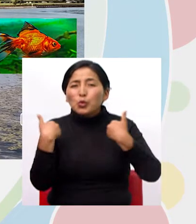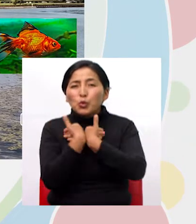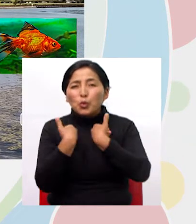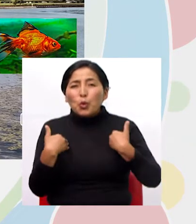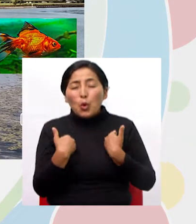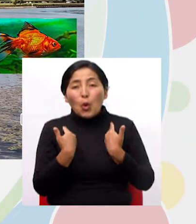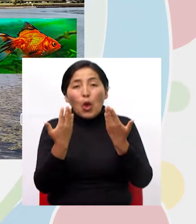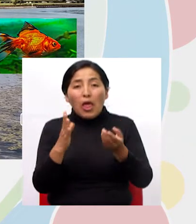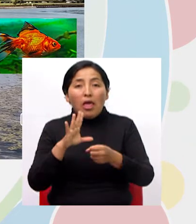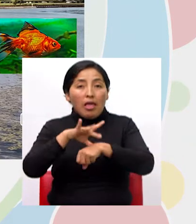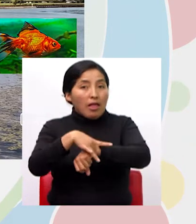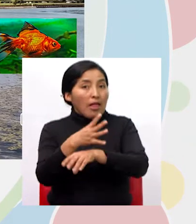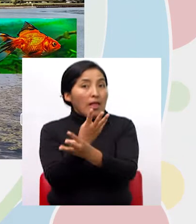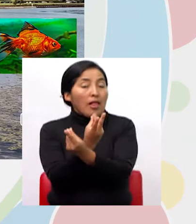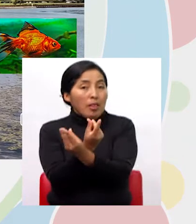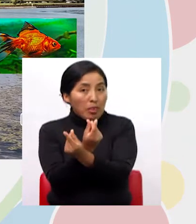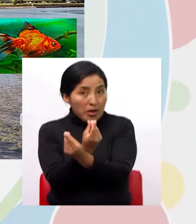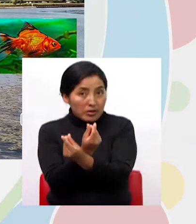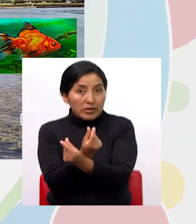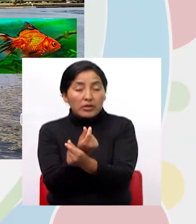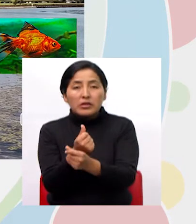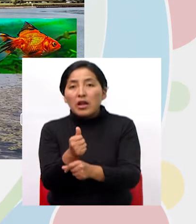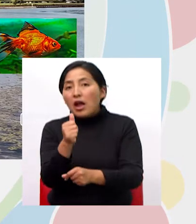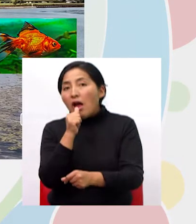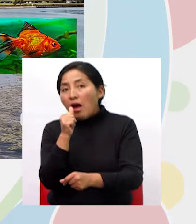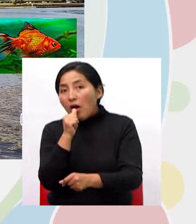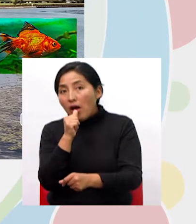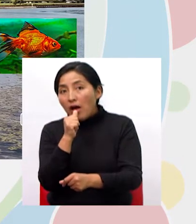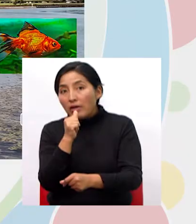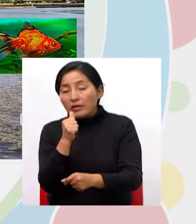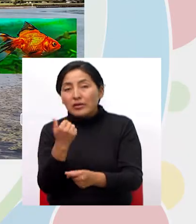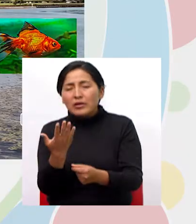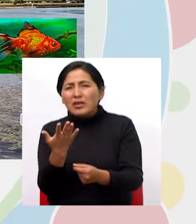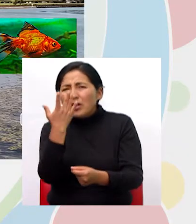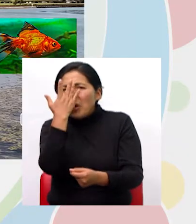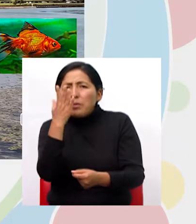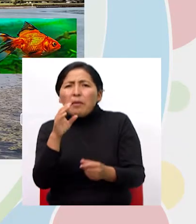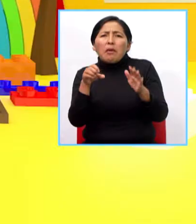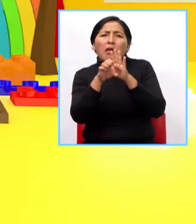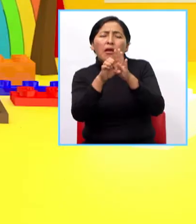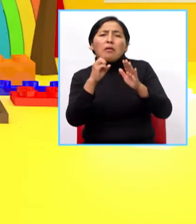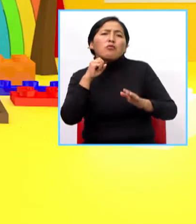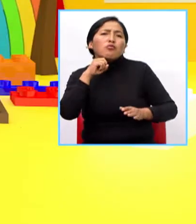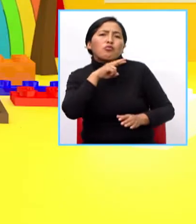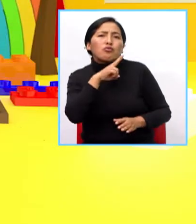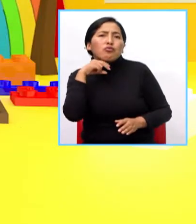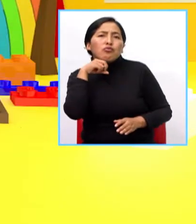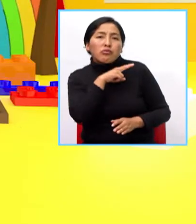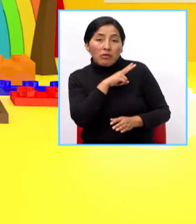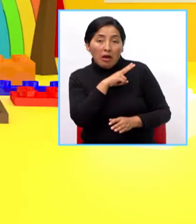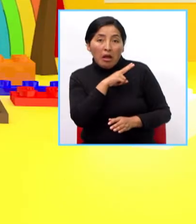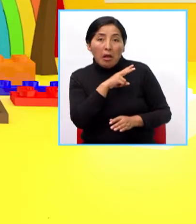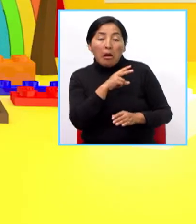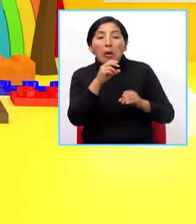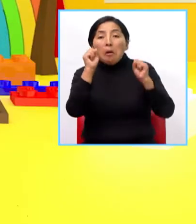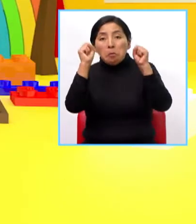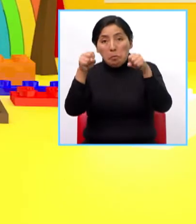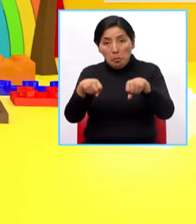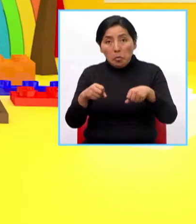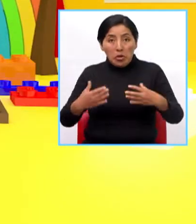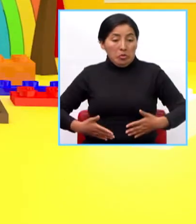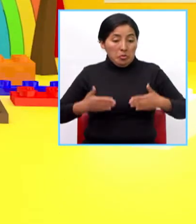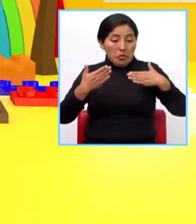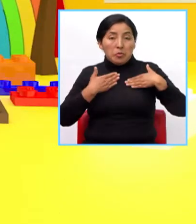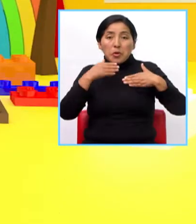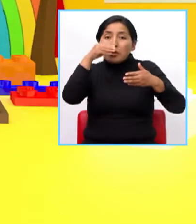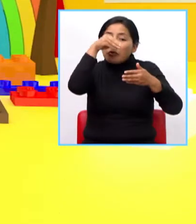terrestres acuáticos, por ejemplo la rana, porque la rana vive tanto en el agua, puede respirar y también en